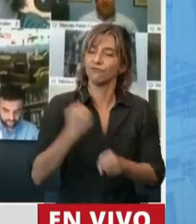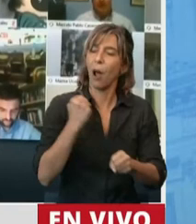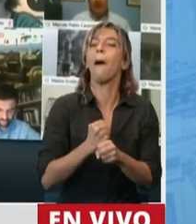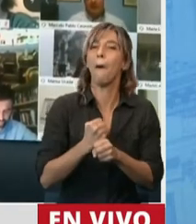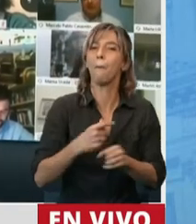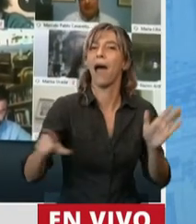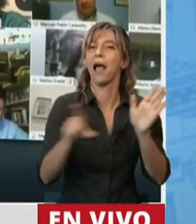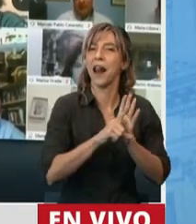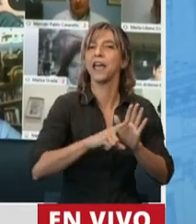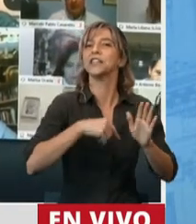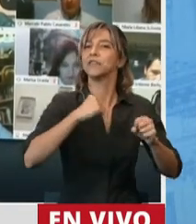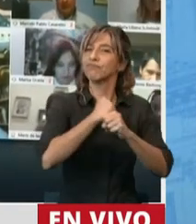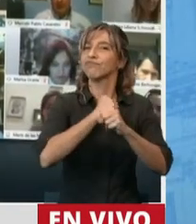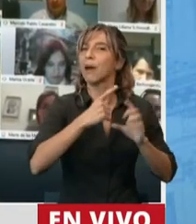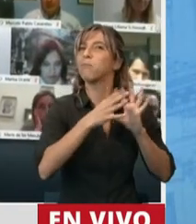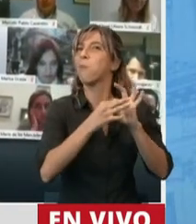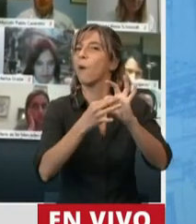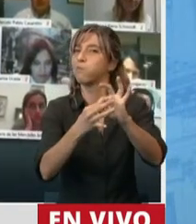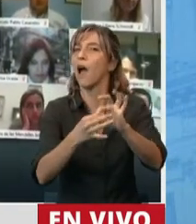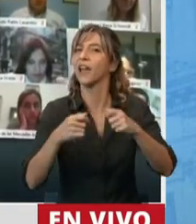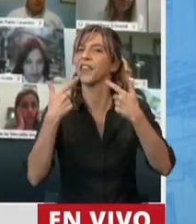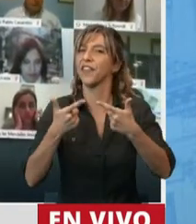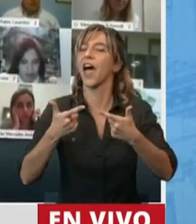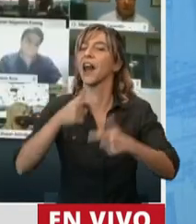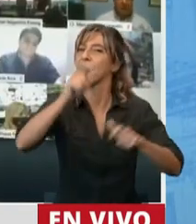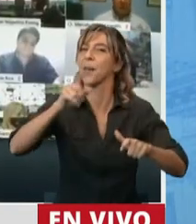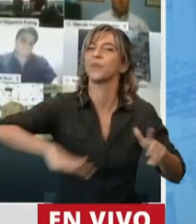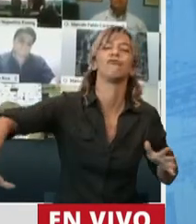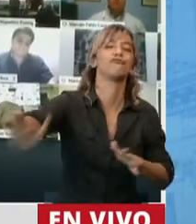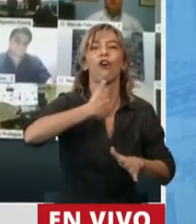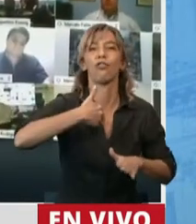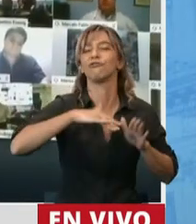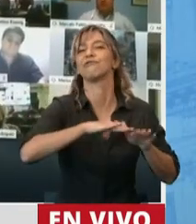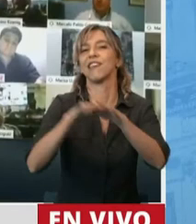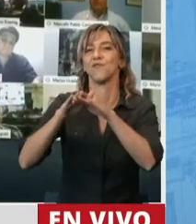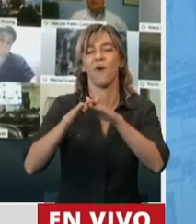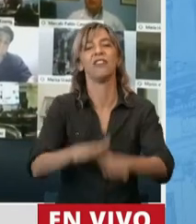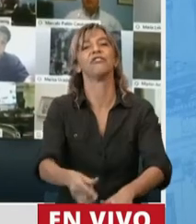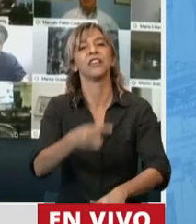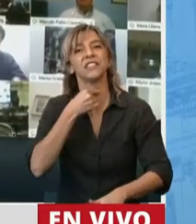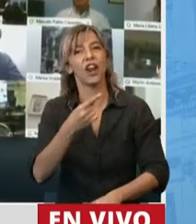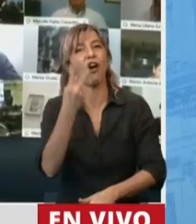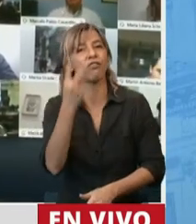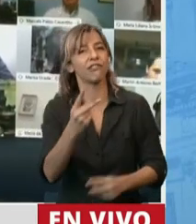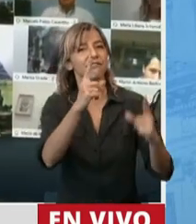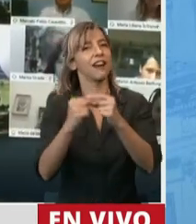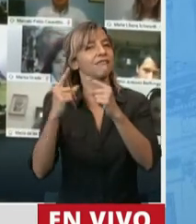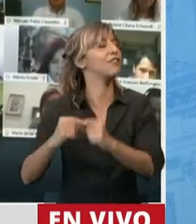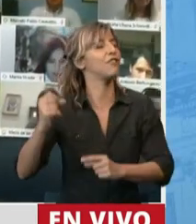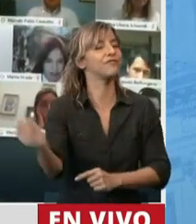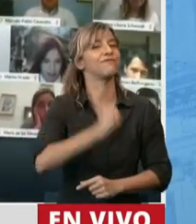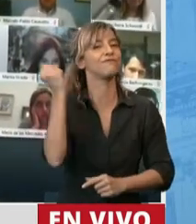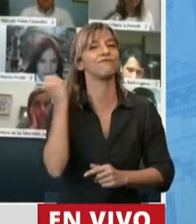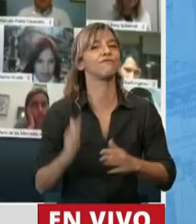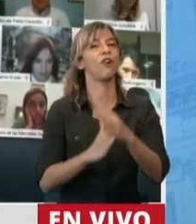Así que permítanme, señor Presidente, en este último tramo llamar la atención sobre dos artículos históricos que estamos